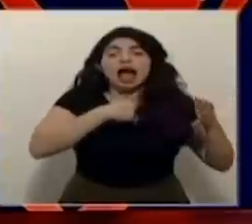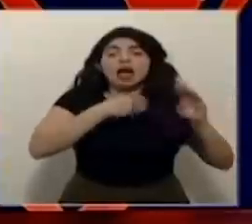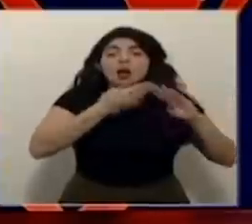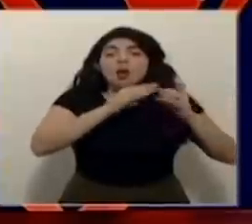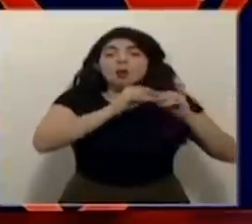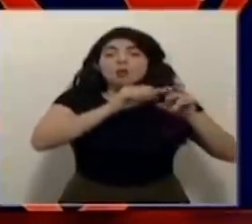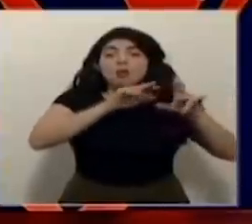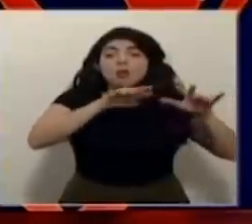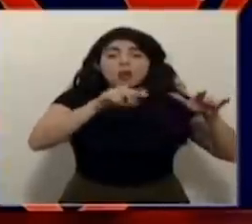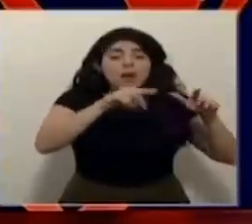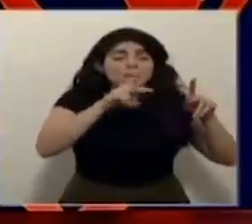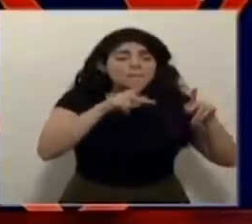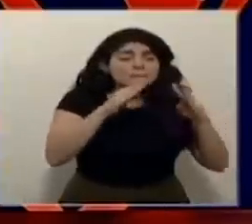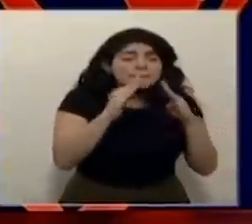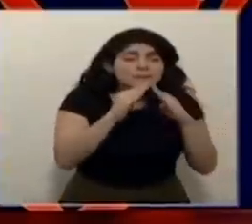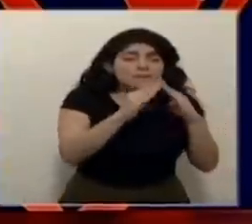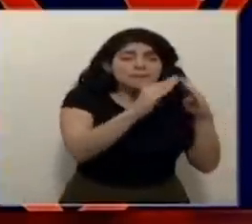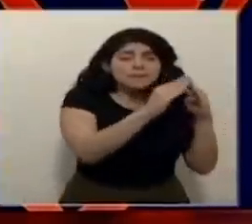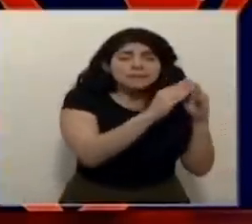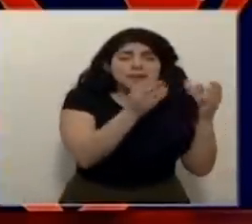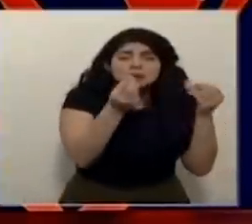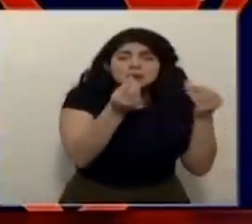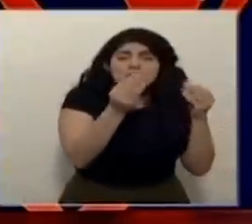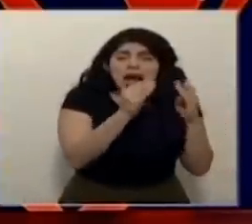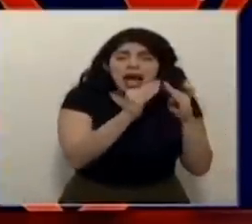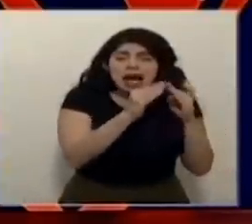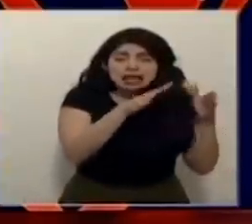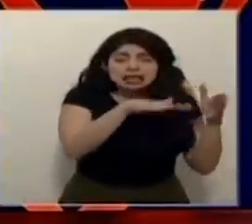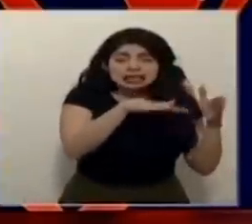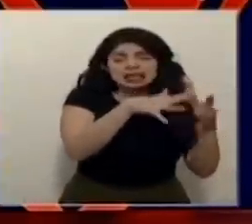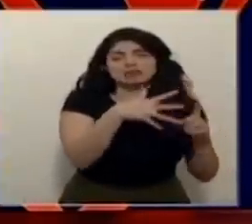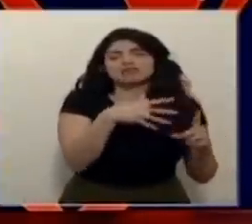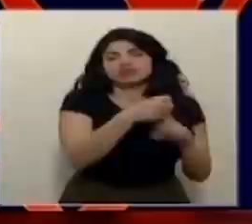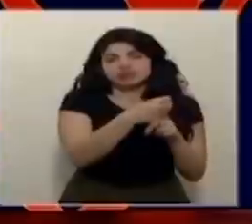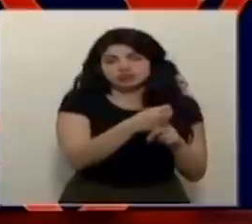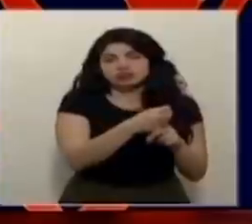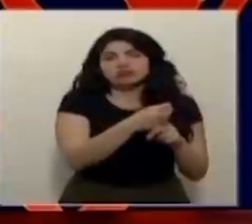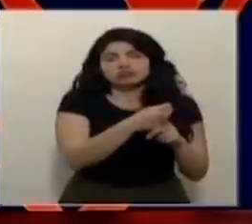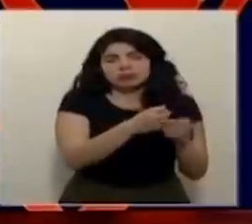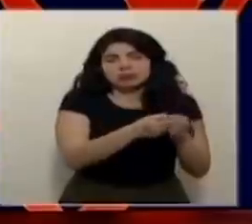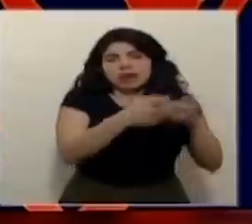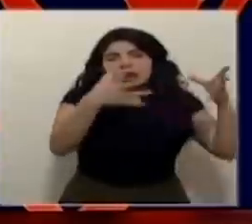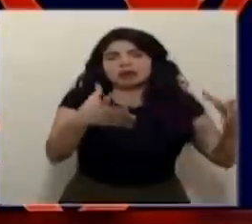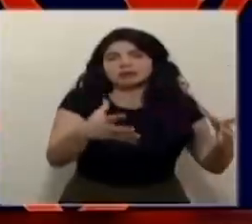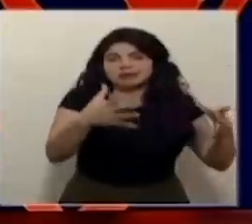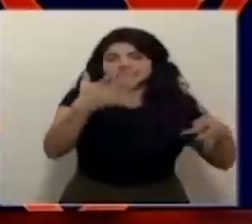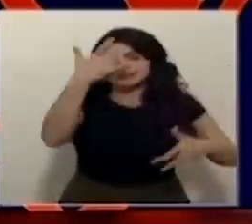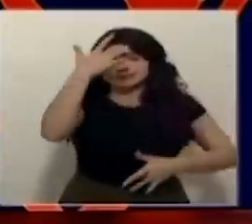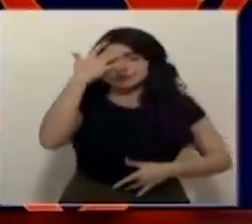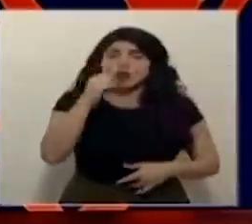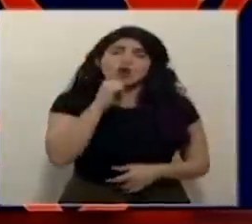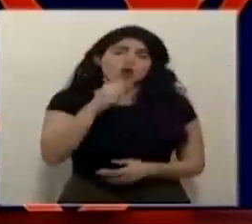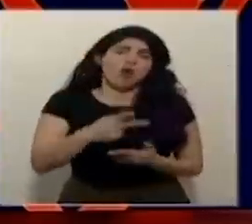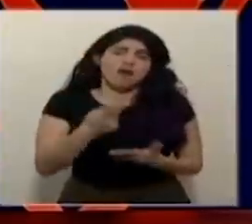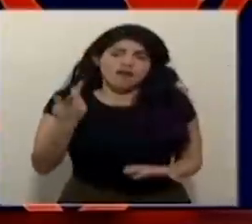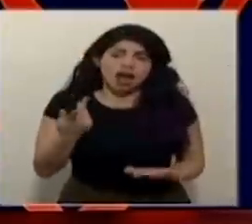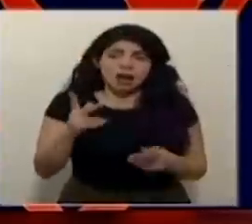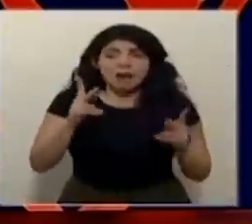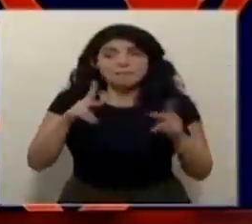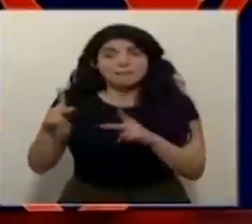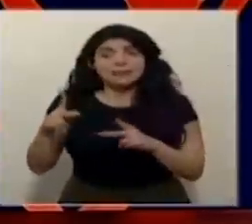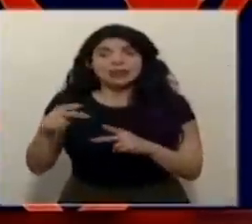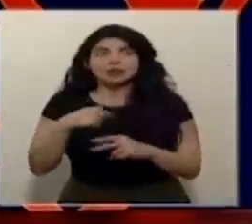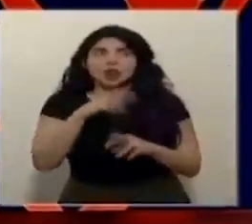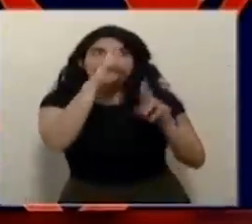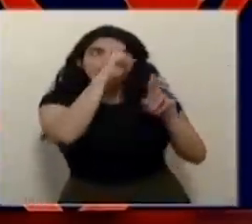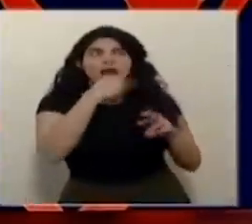comunitaria es muy importante y eso impacta directamente sobre la cantidad de casos no se vale que haya gente que si está cumpliendo con los